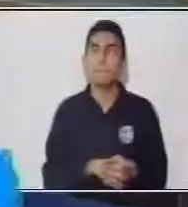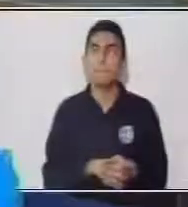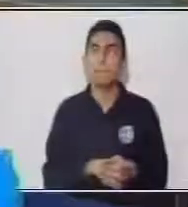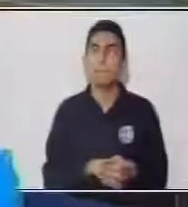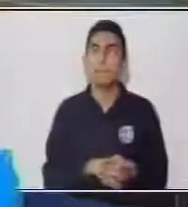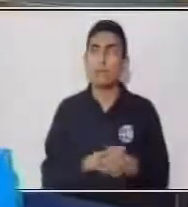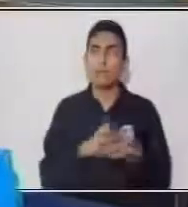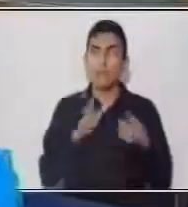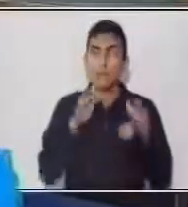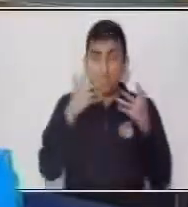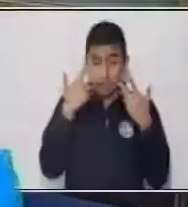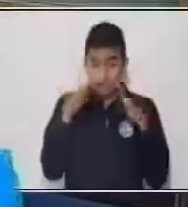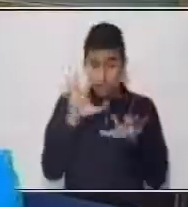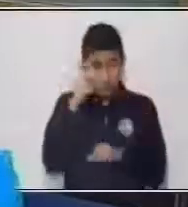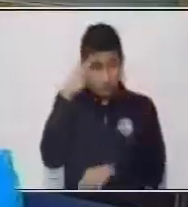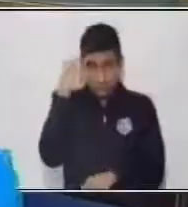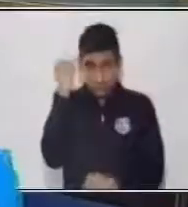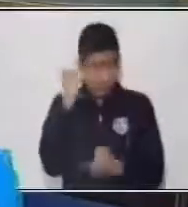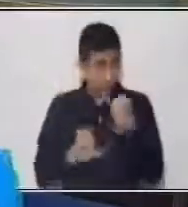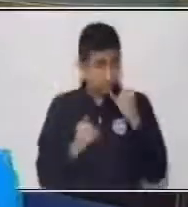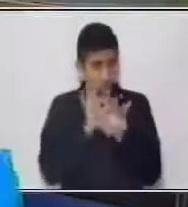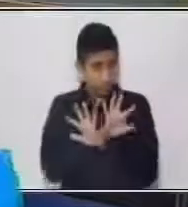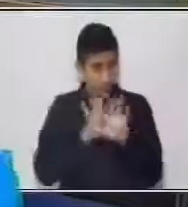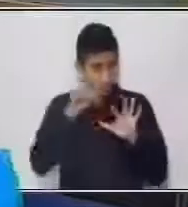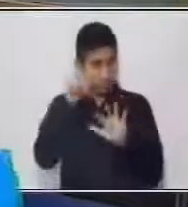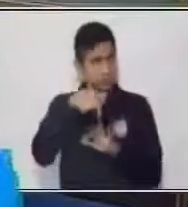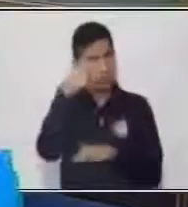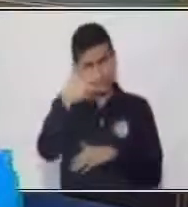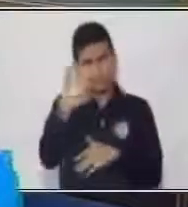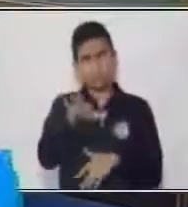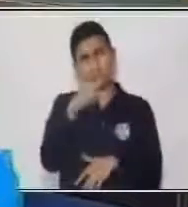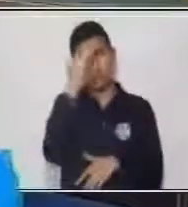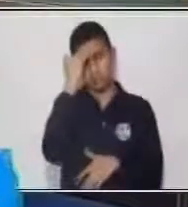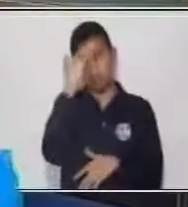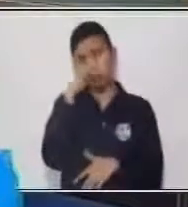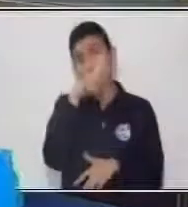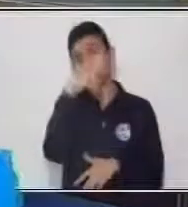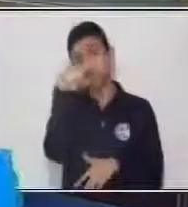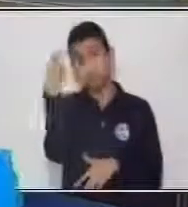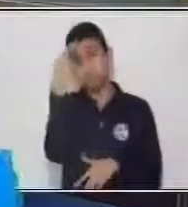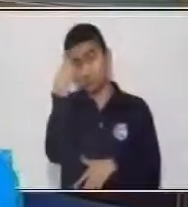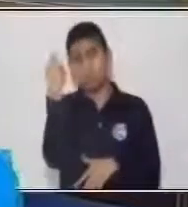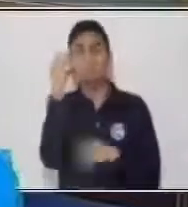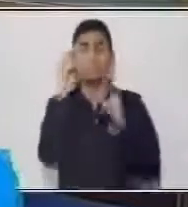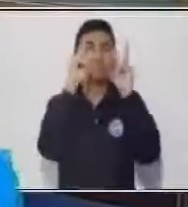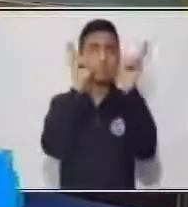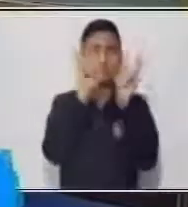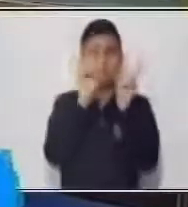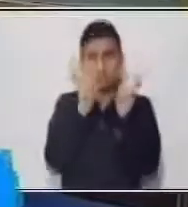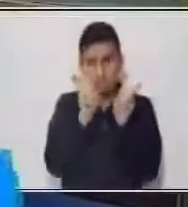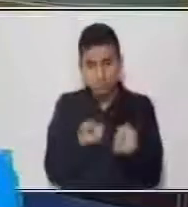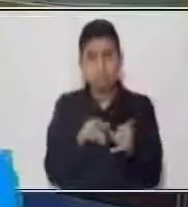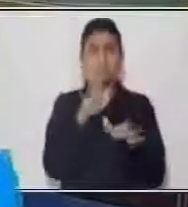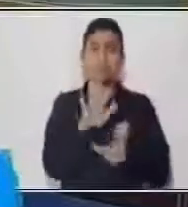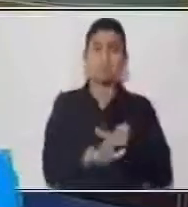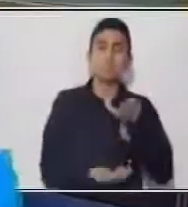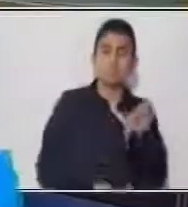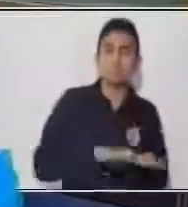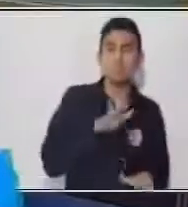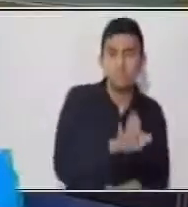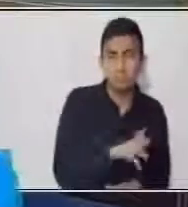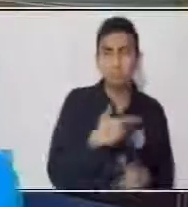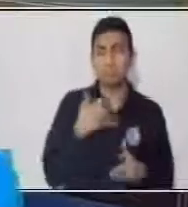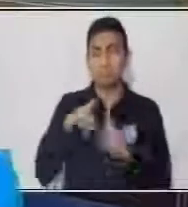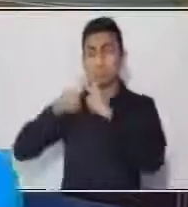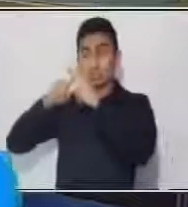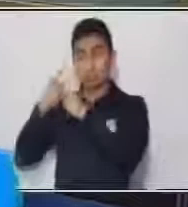un pequeño resumen de todo lo que vimos. Hemos estado trabajando temas que van paso a paso. Nace desde una